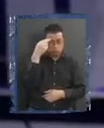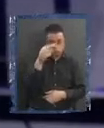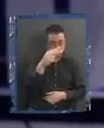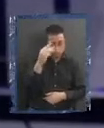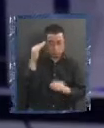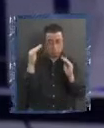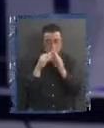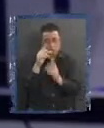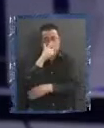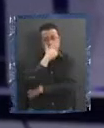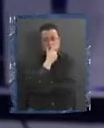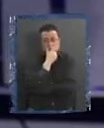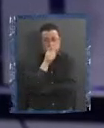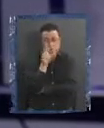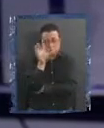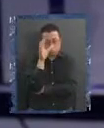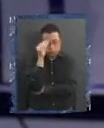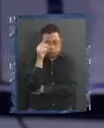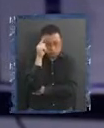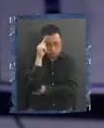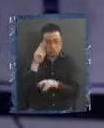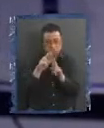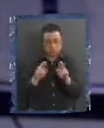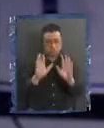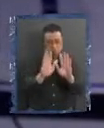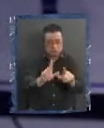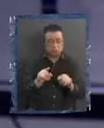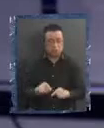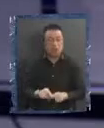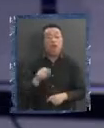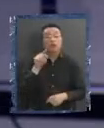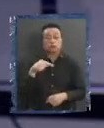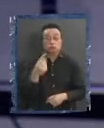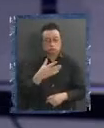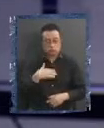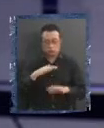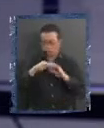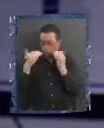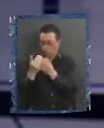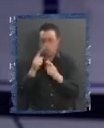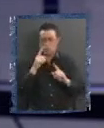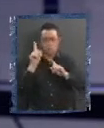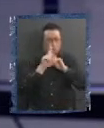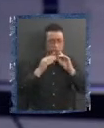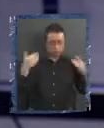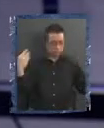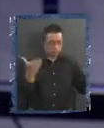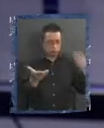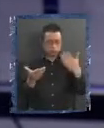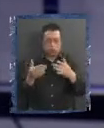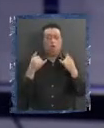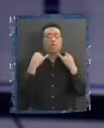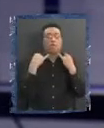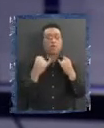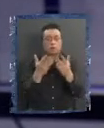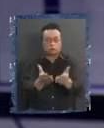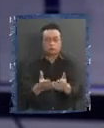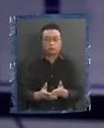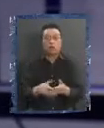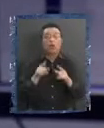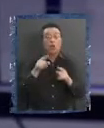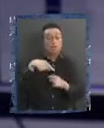casa en su tranquilidad pero nosotros queremos dar todos los argumentos posibles para que esté bien informado próximo capítulo